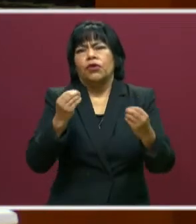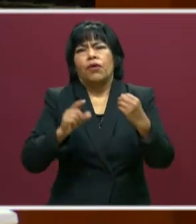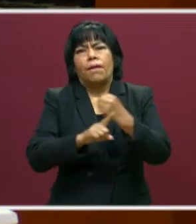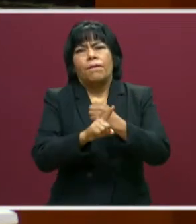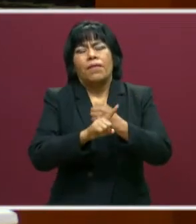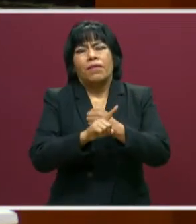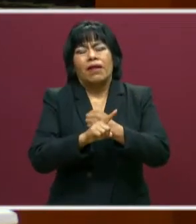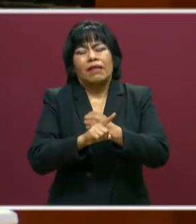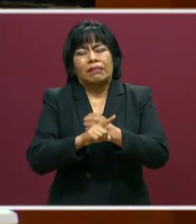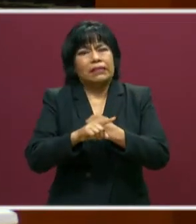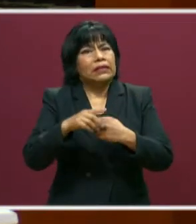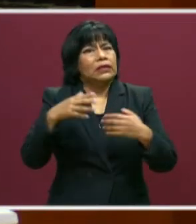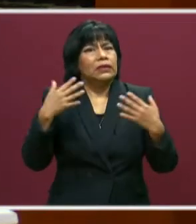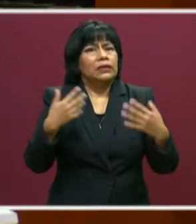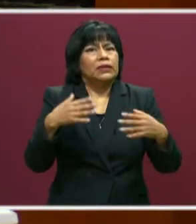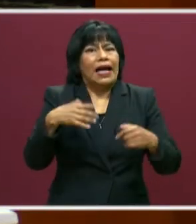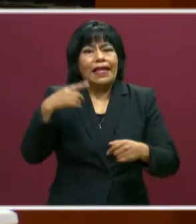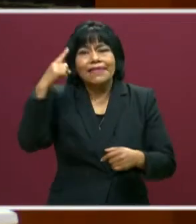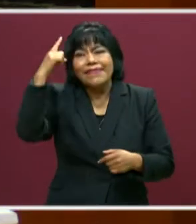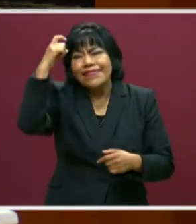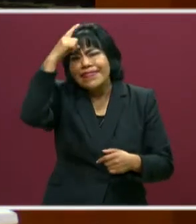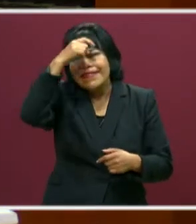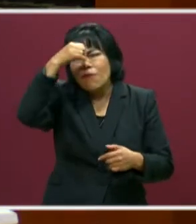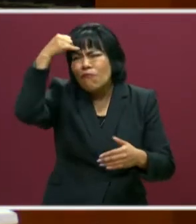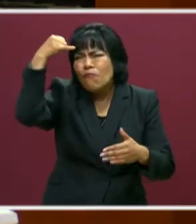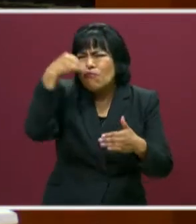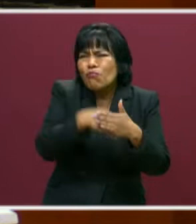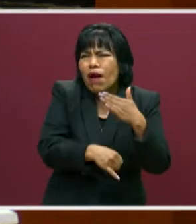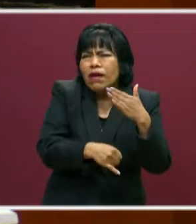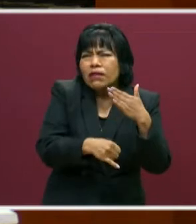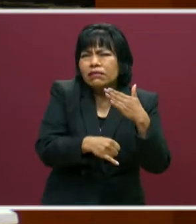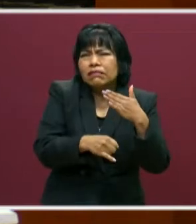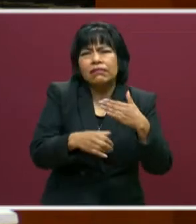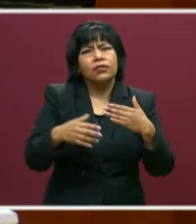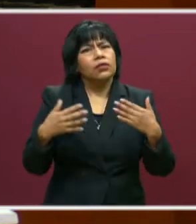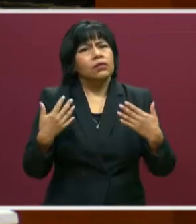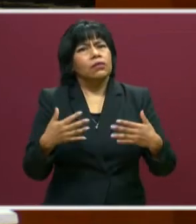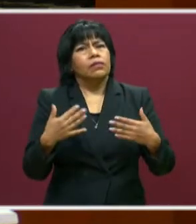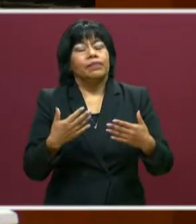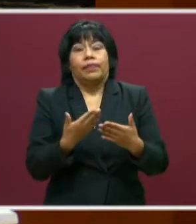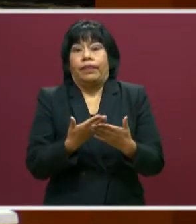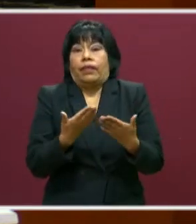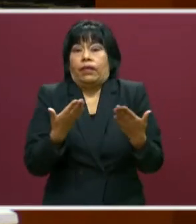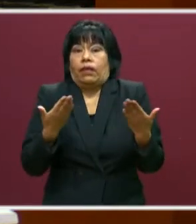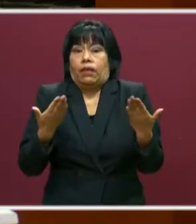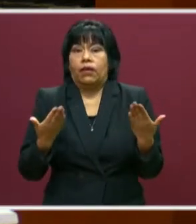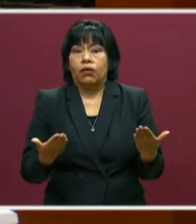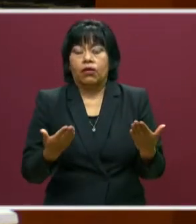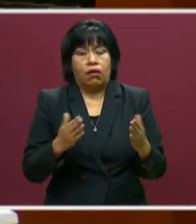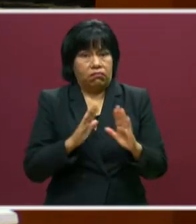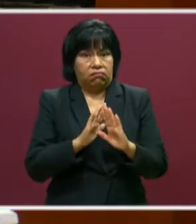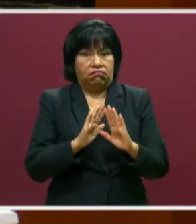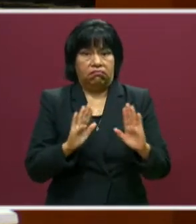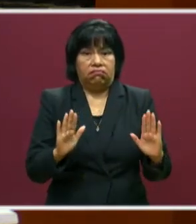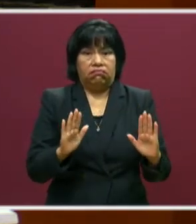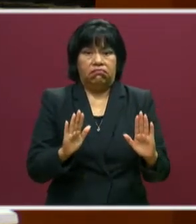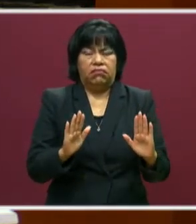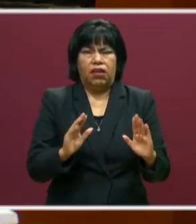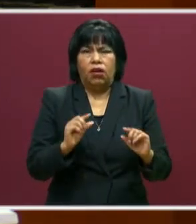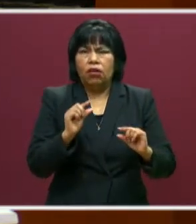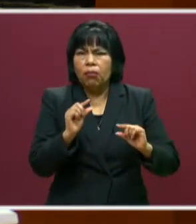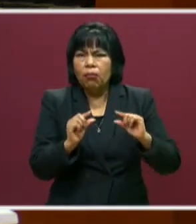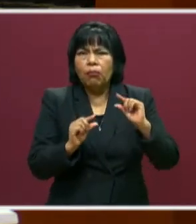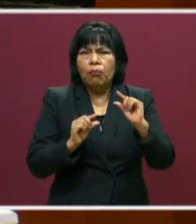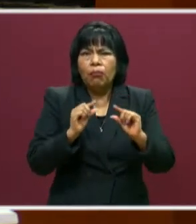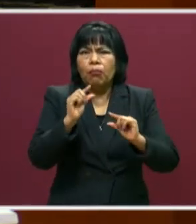se agudizan, se profundizan. Y ahora que ya de alguna forma vamos saliendo